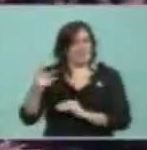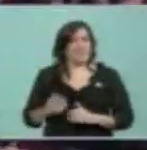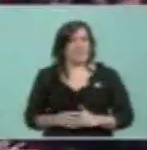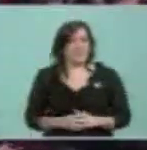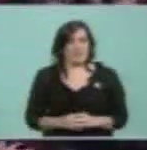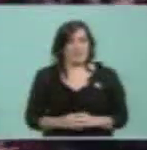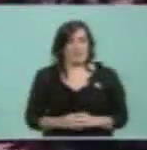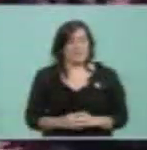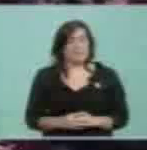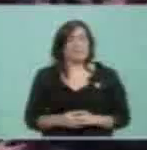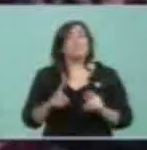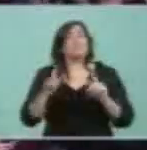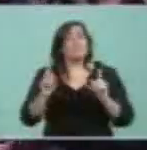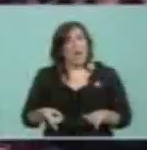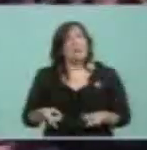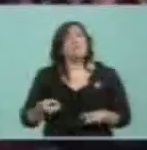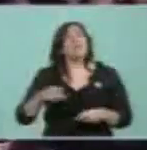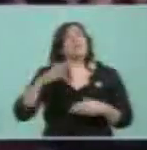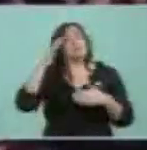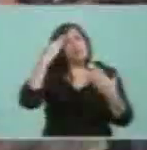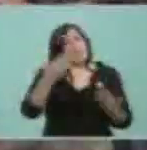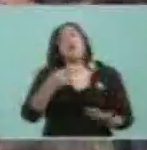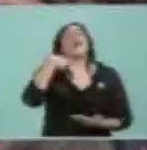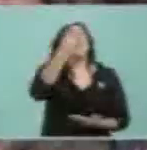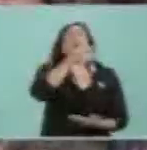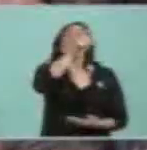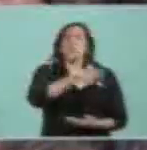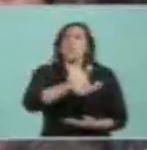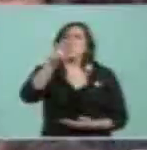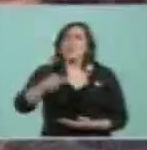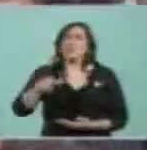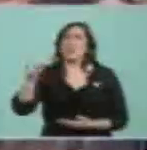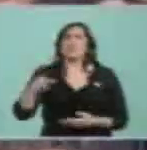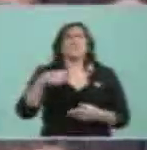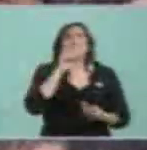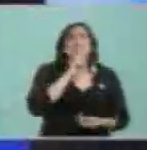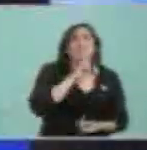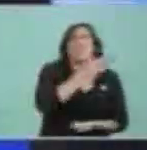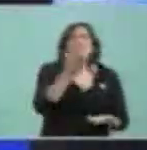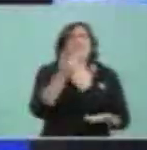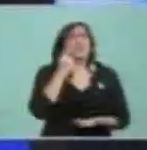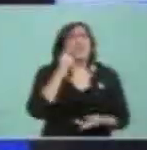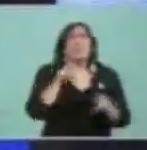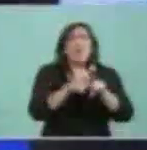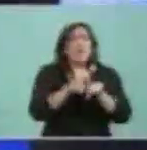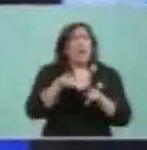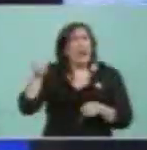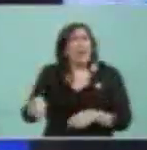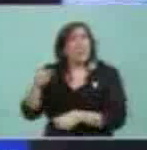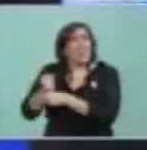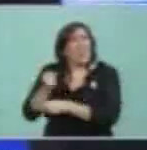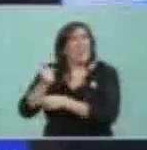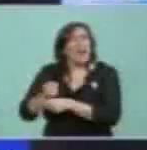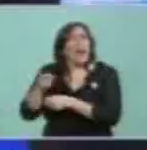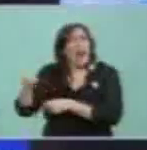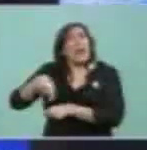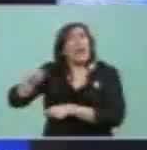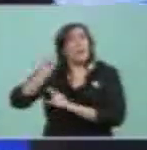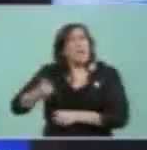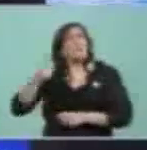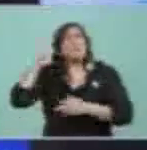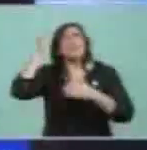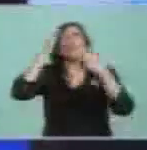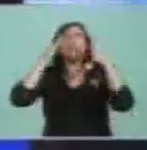y de muchos otros y de muchos otros y otras que como él soñaban